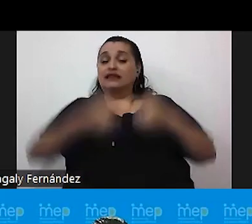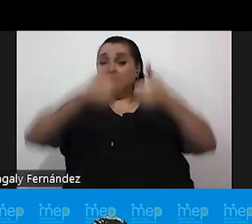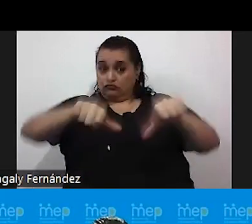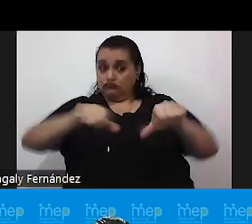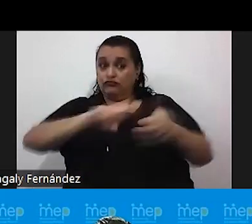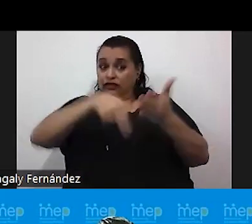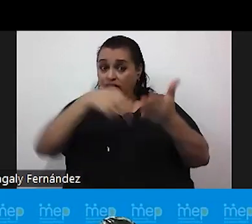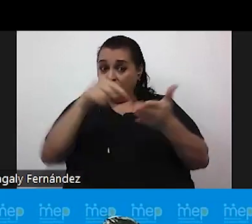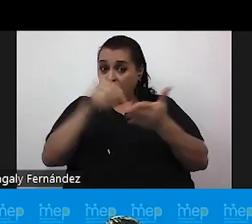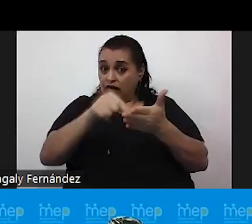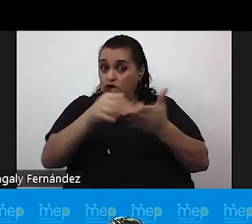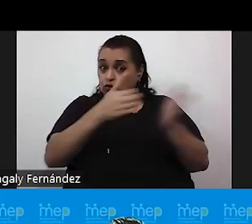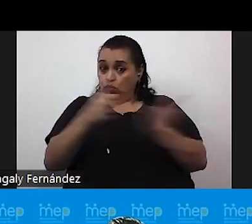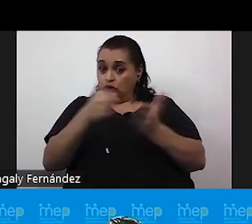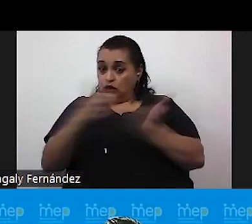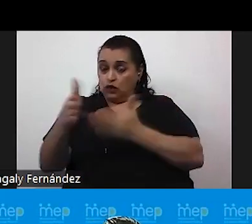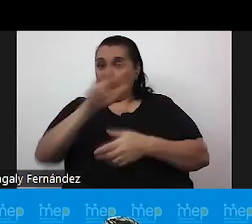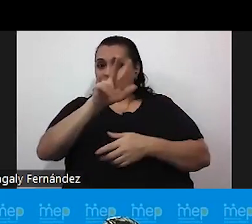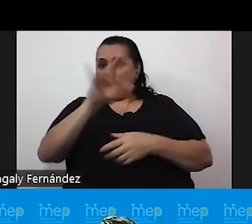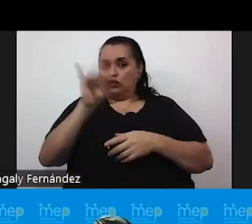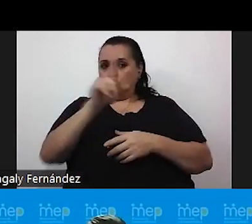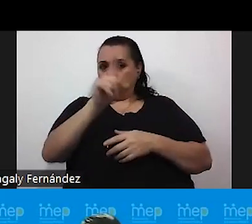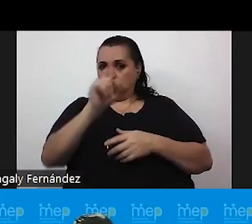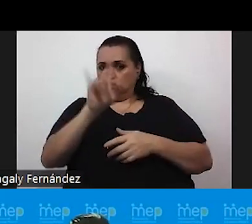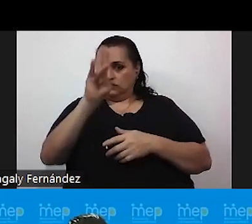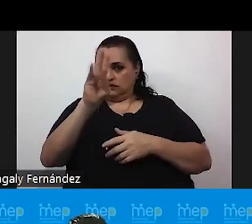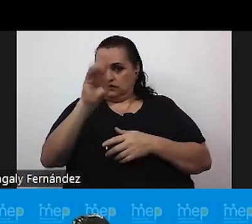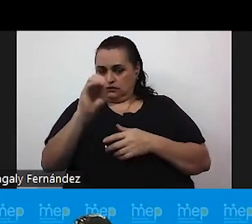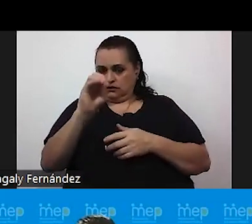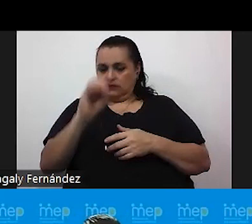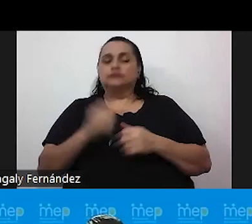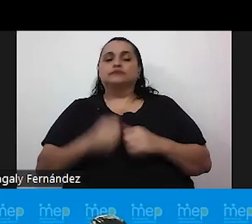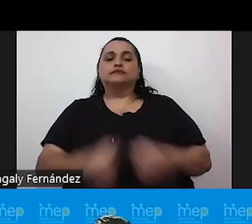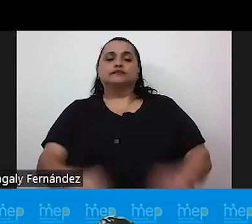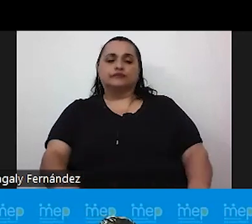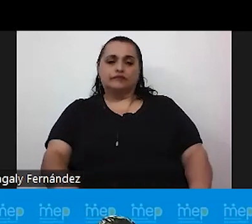de ordenamiento 38-170. Siguiente.